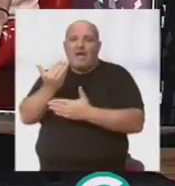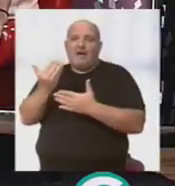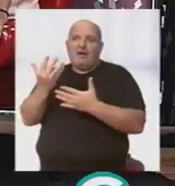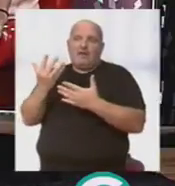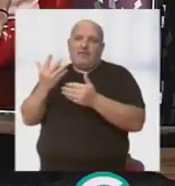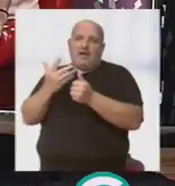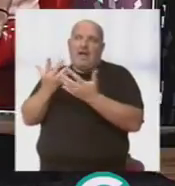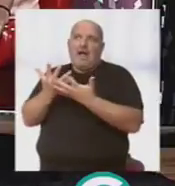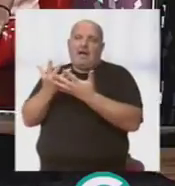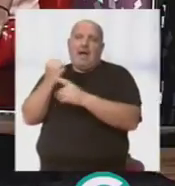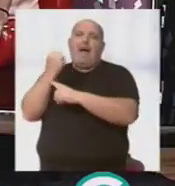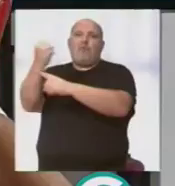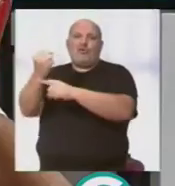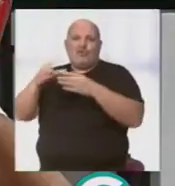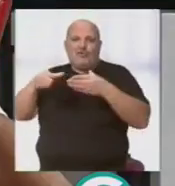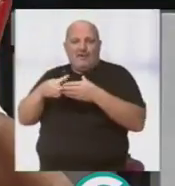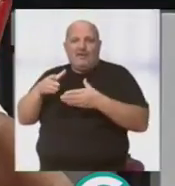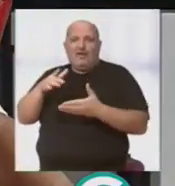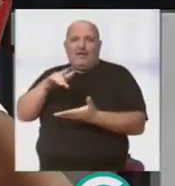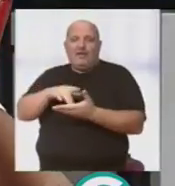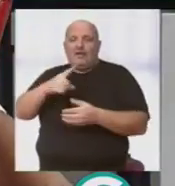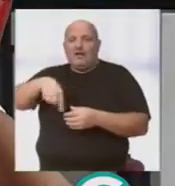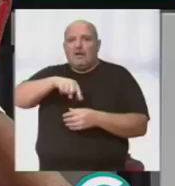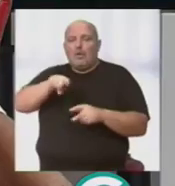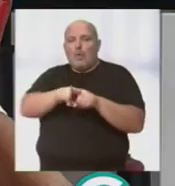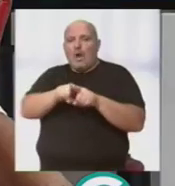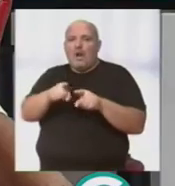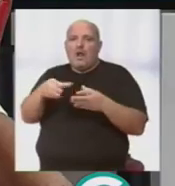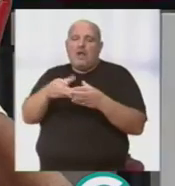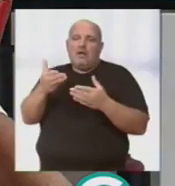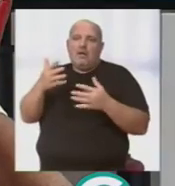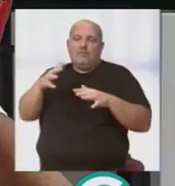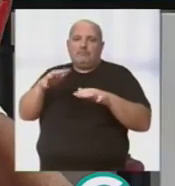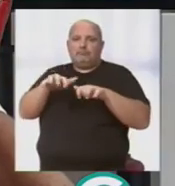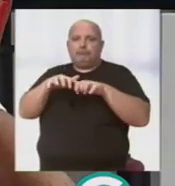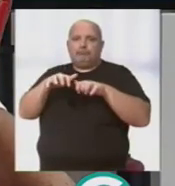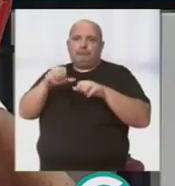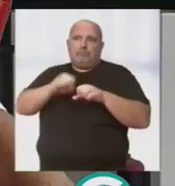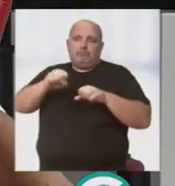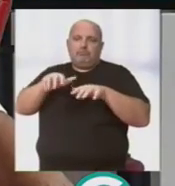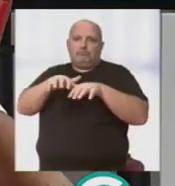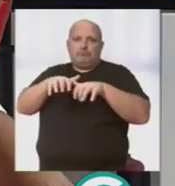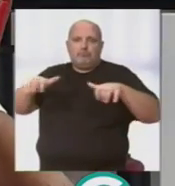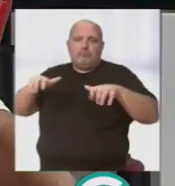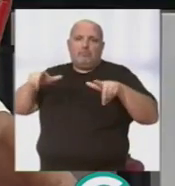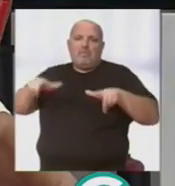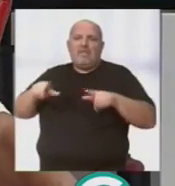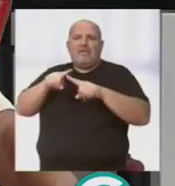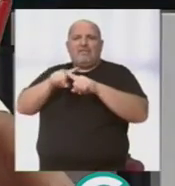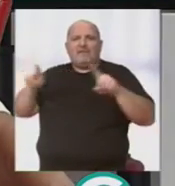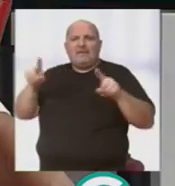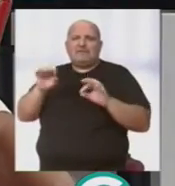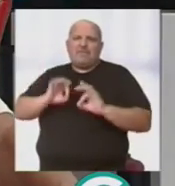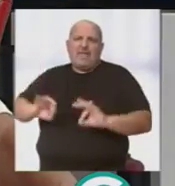arrobando a su autor y en este caso, pues, ellos tendrán una actuación, para mí será diferente,